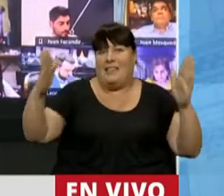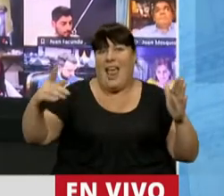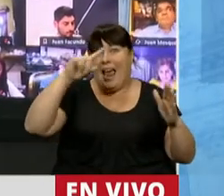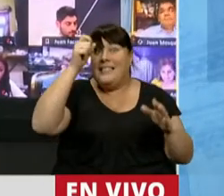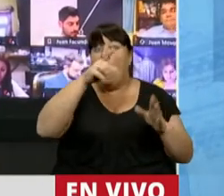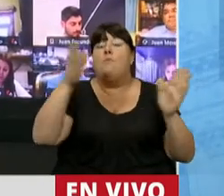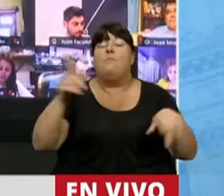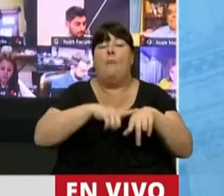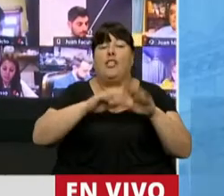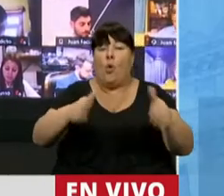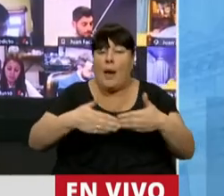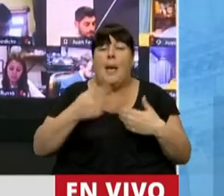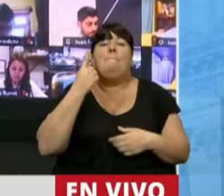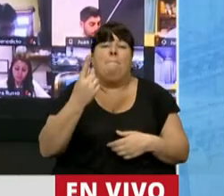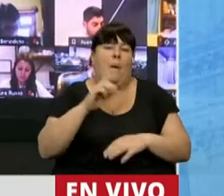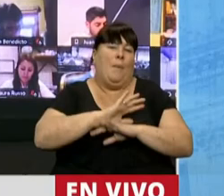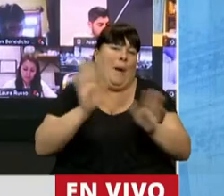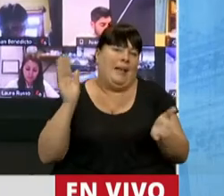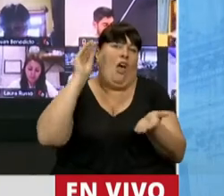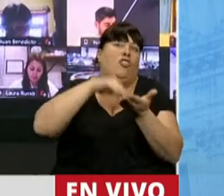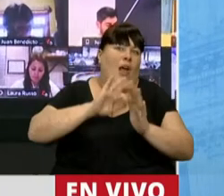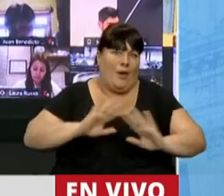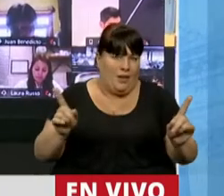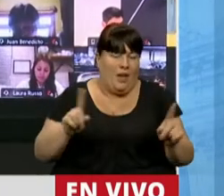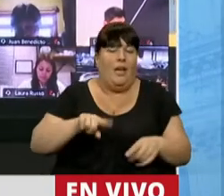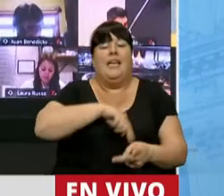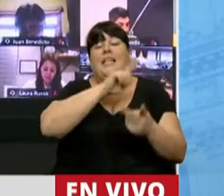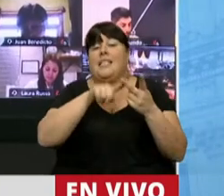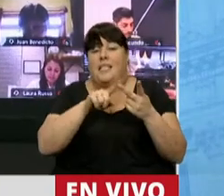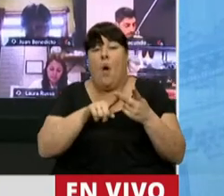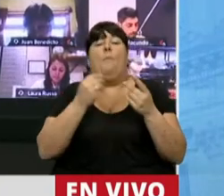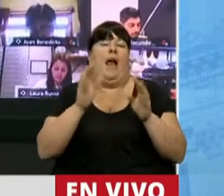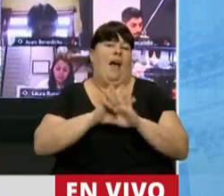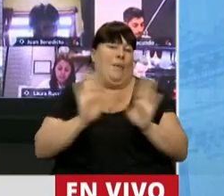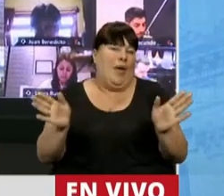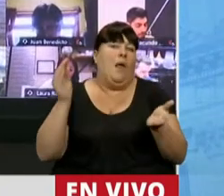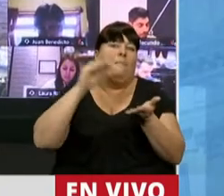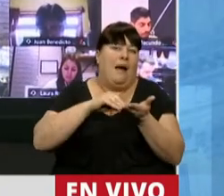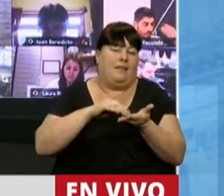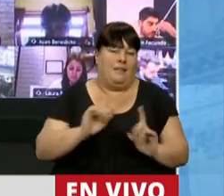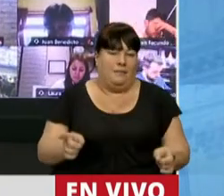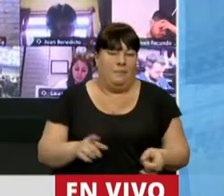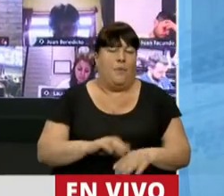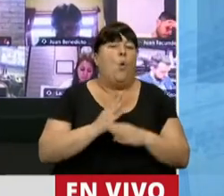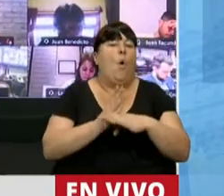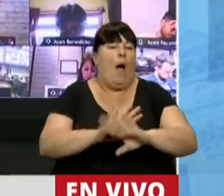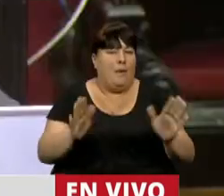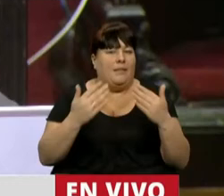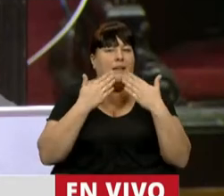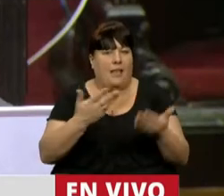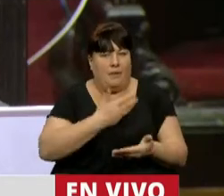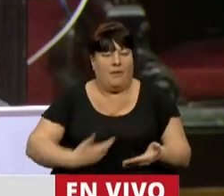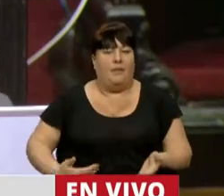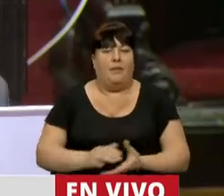la cuarentena, primero para que no se sigan cometiendo y después para que no vuelvan a cometerse. Nunca más. Gracias,